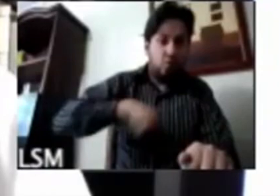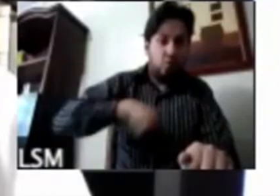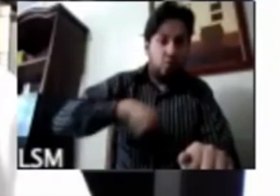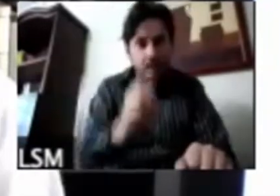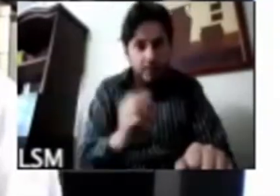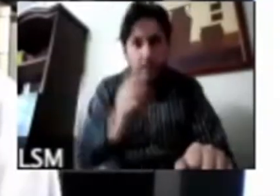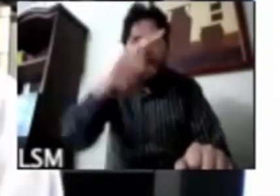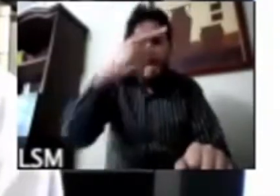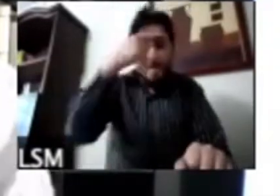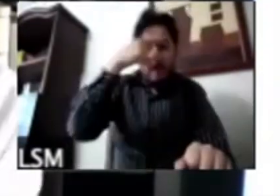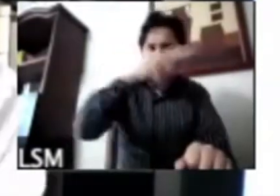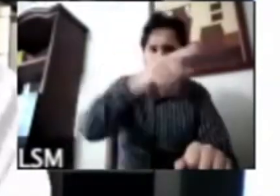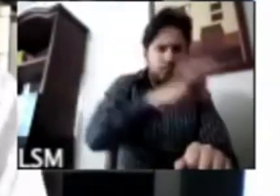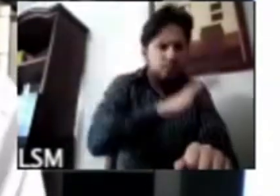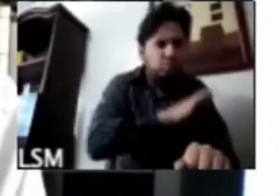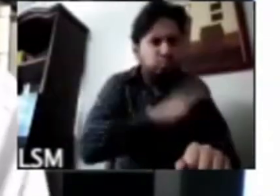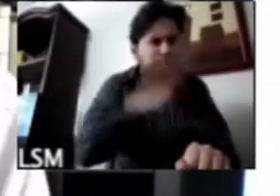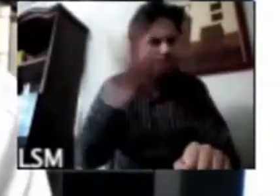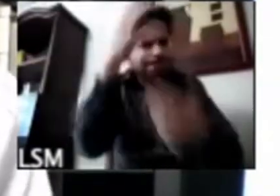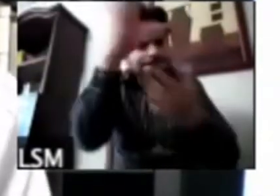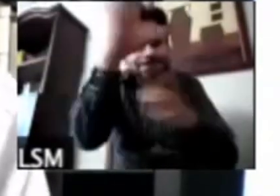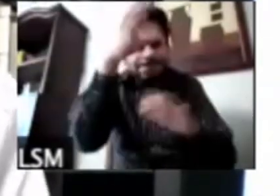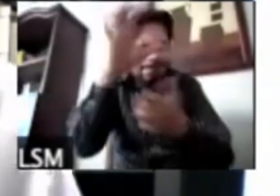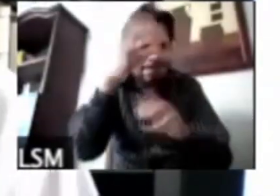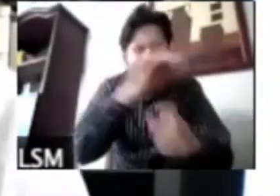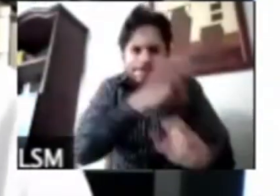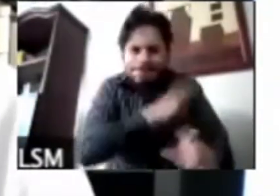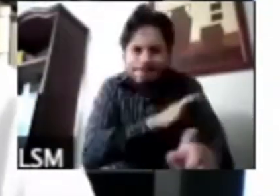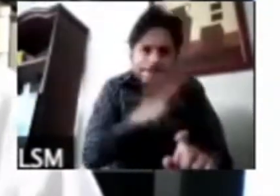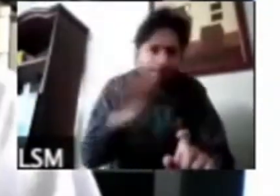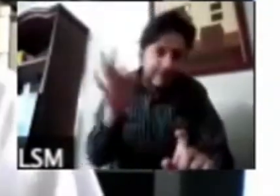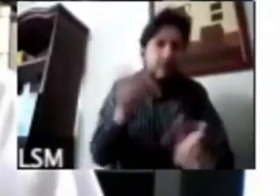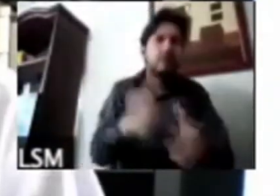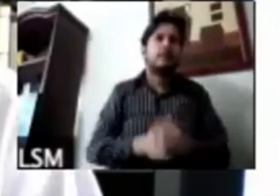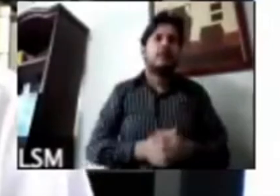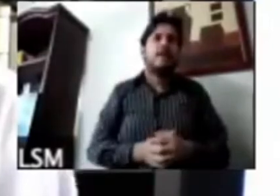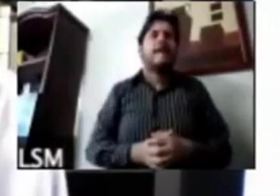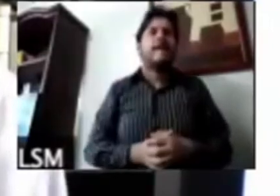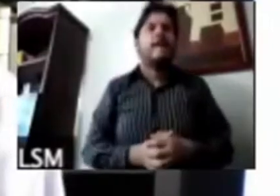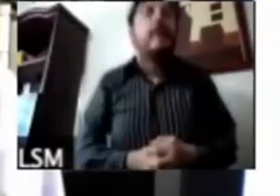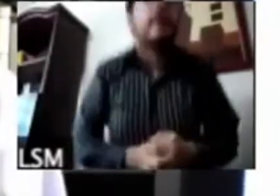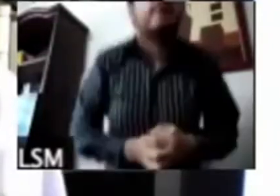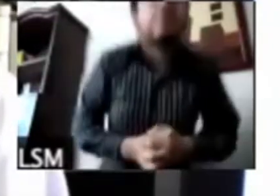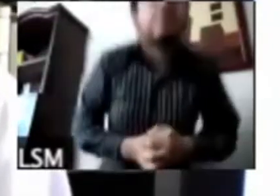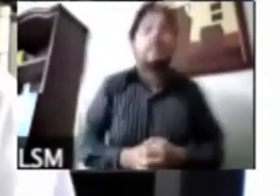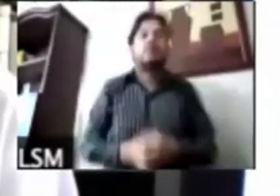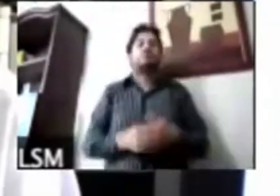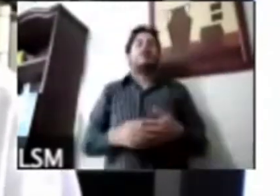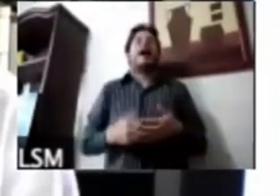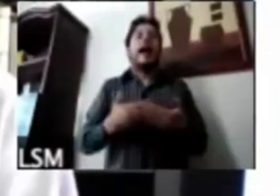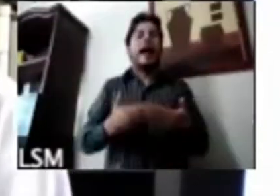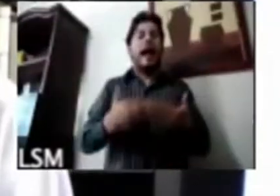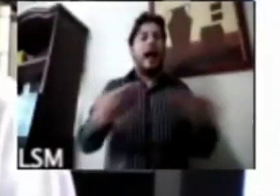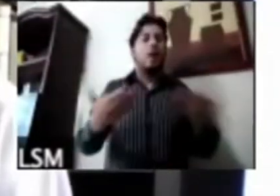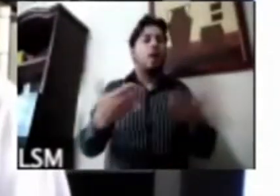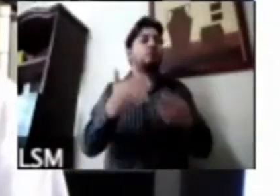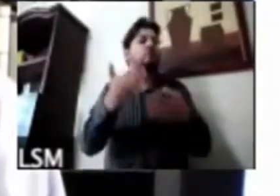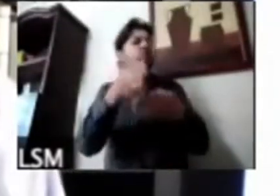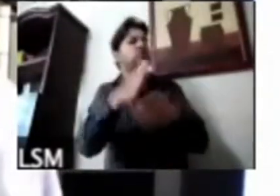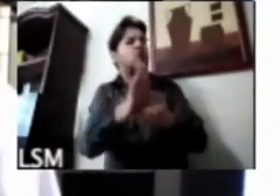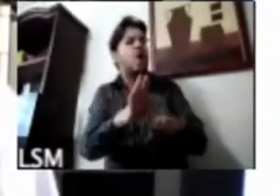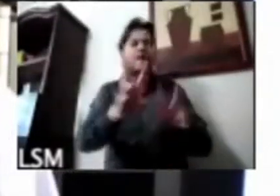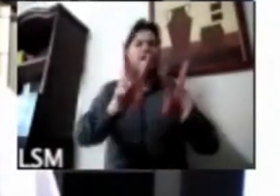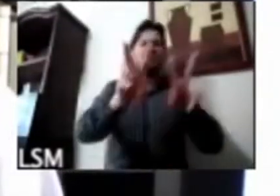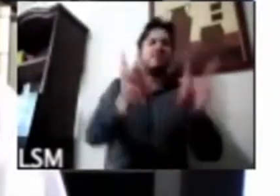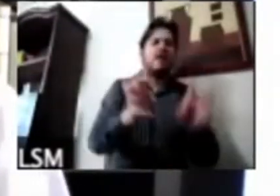para ver las publicaciones a ver yo creo para abordar el tema del papel del sistema de salud Ricardo te